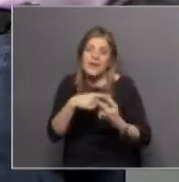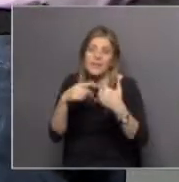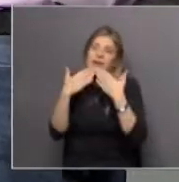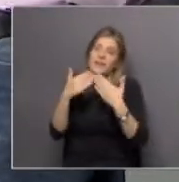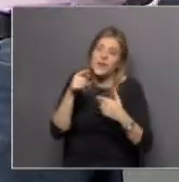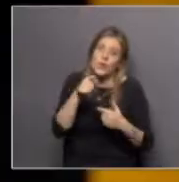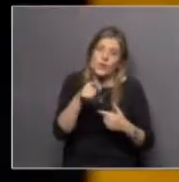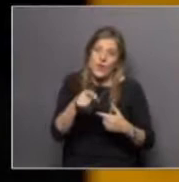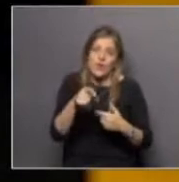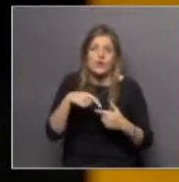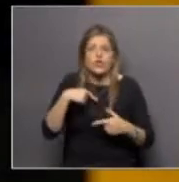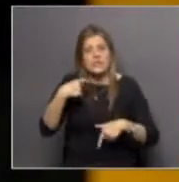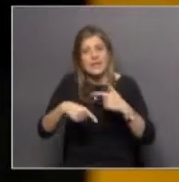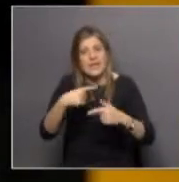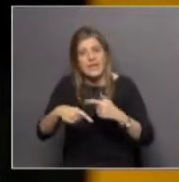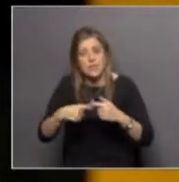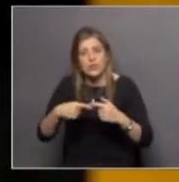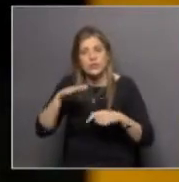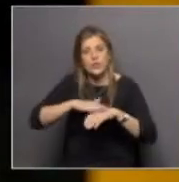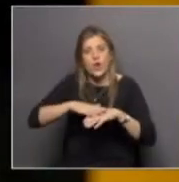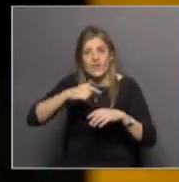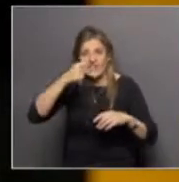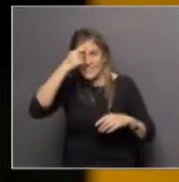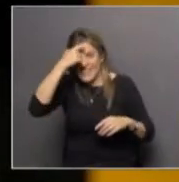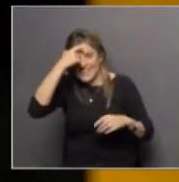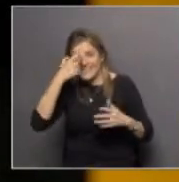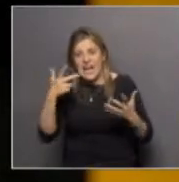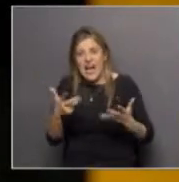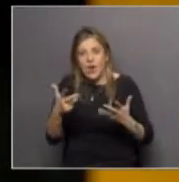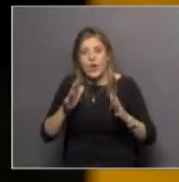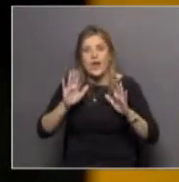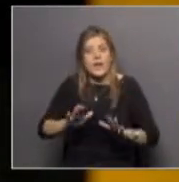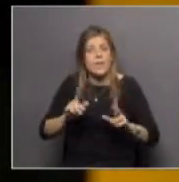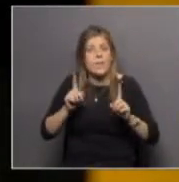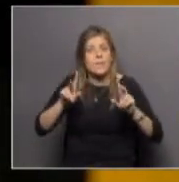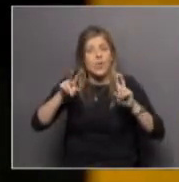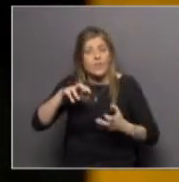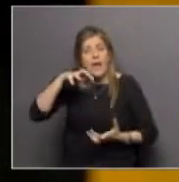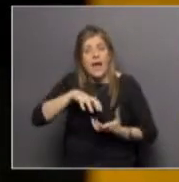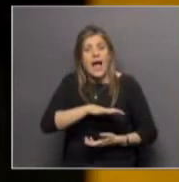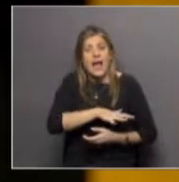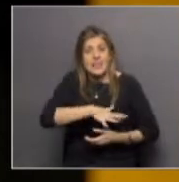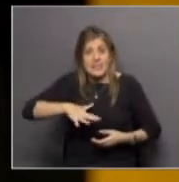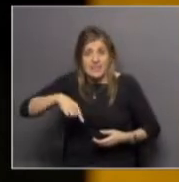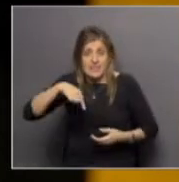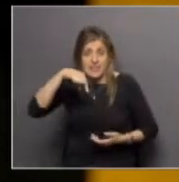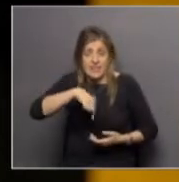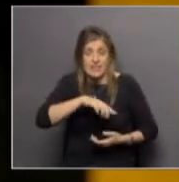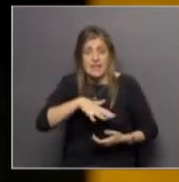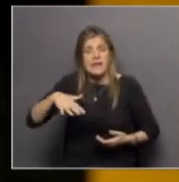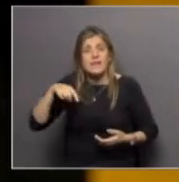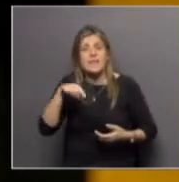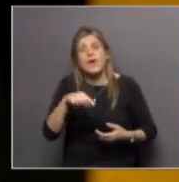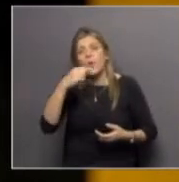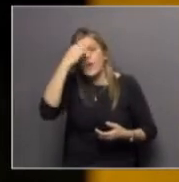ustedes. Y nosotros continuamos en Sobresidencia y nos vamos a quedar en la Antártida porque les vamos a contar ahora por un lado